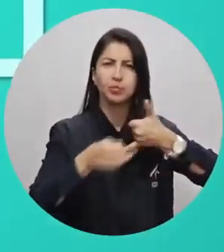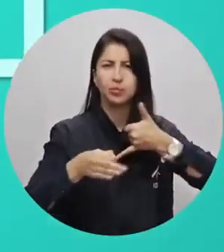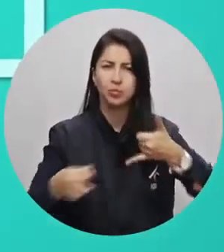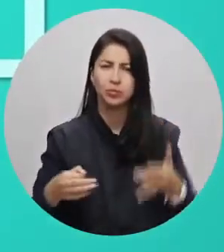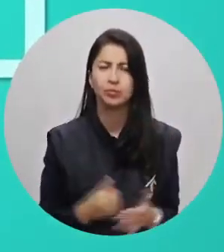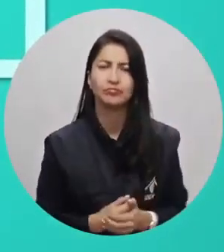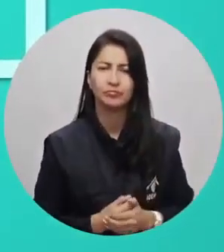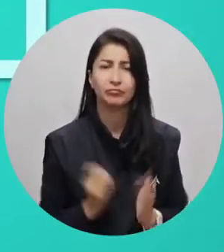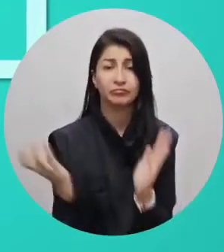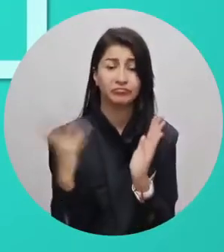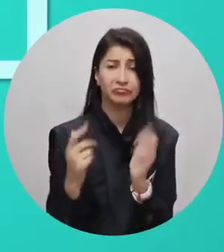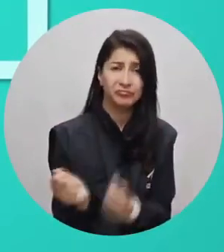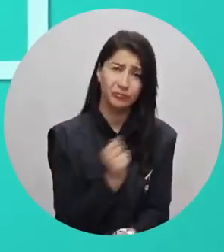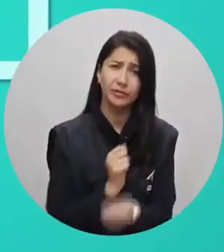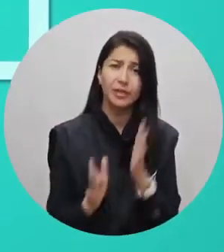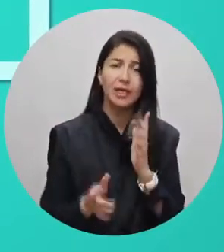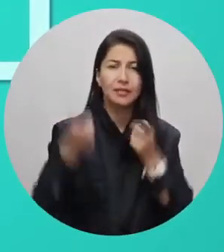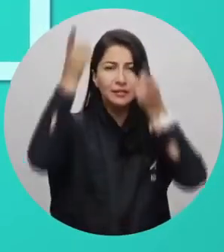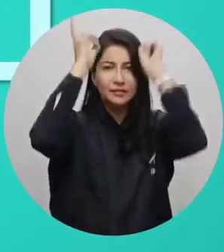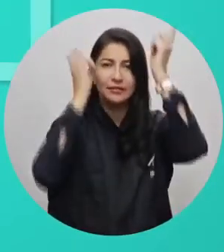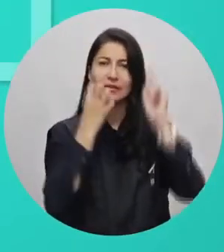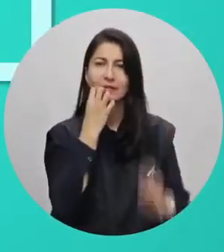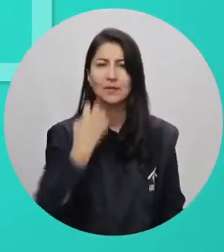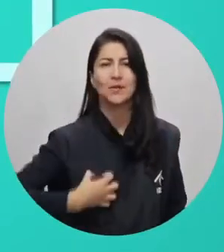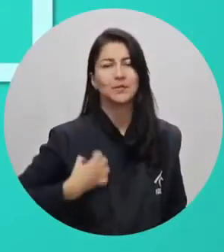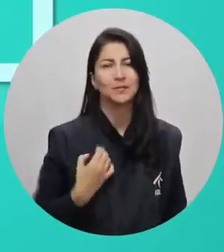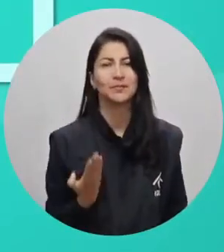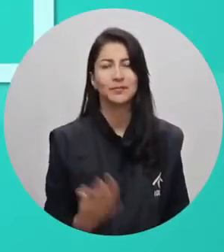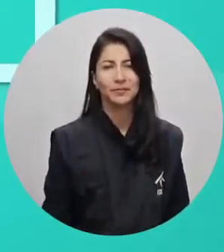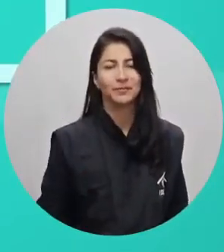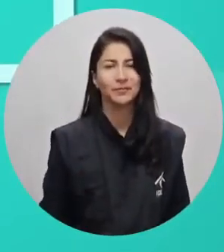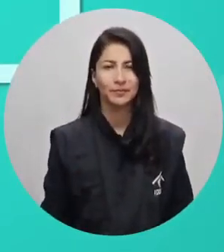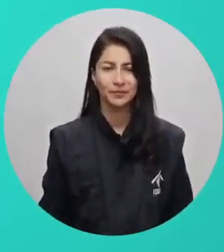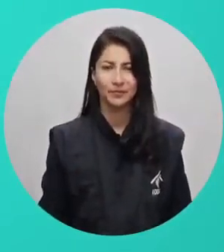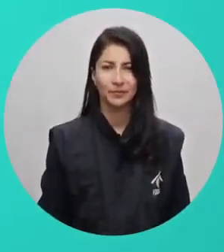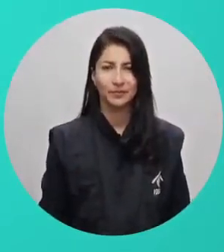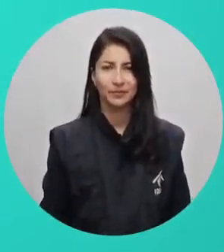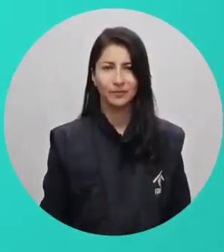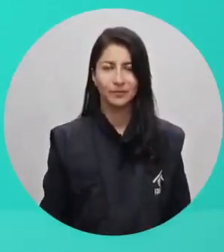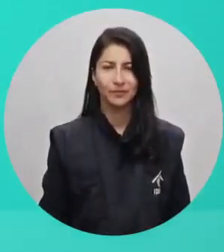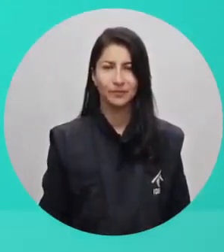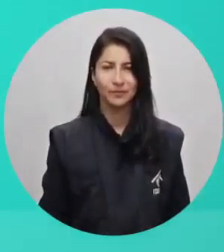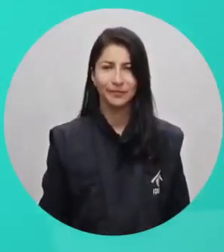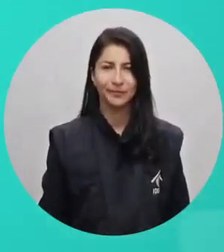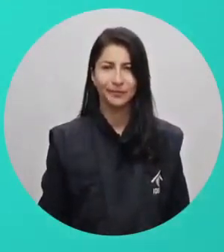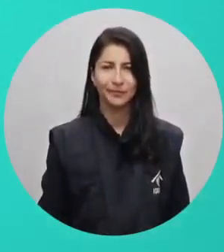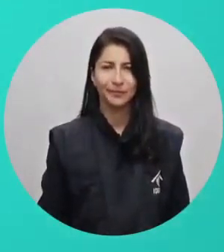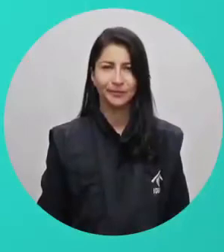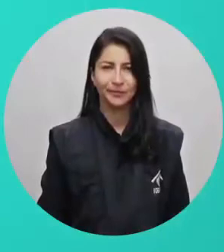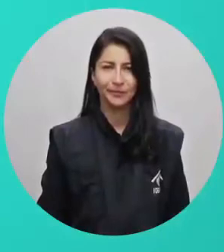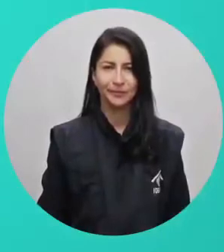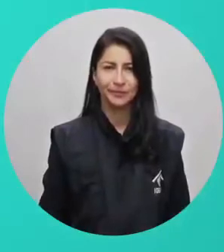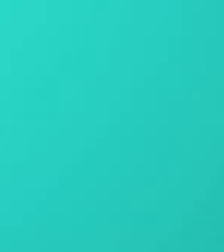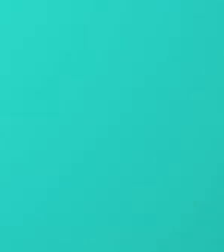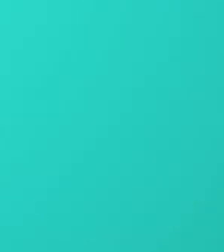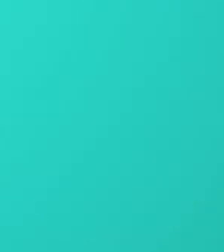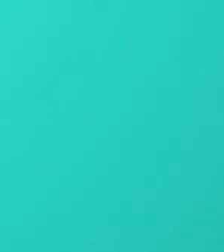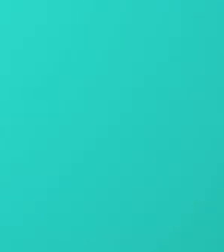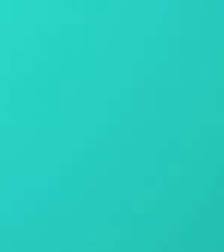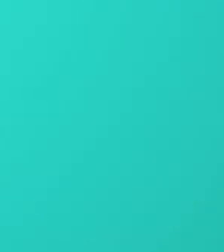deforestación, rayos, pronósticos y alertas a nivel municipal. Disponible gratis para iOS y Android.